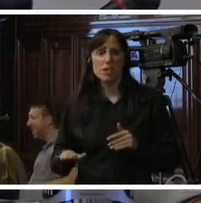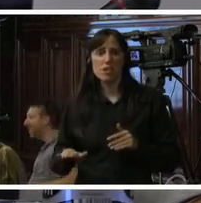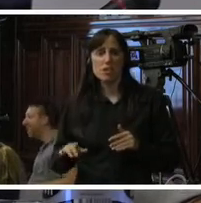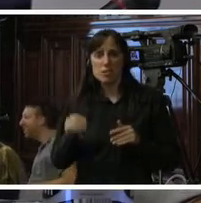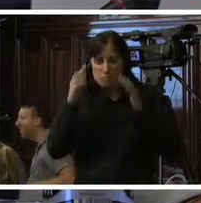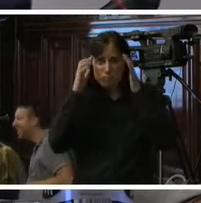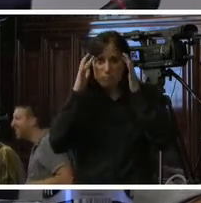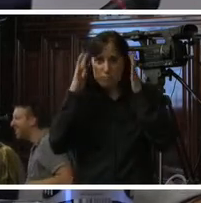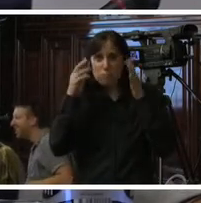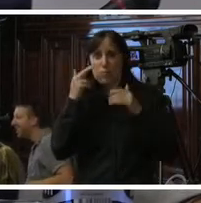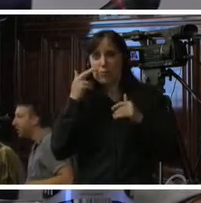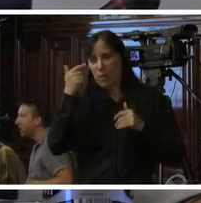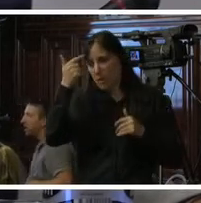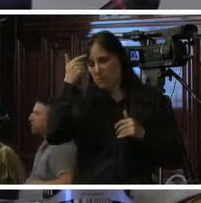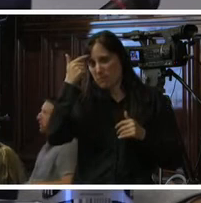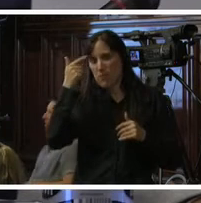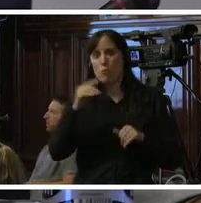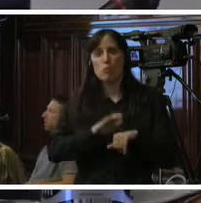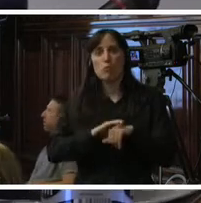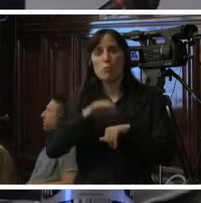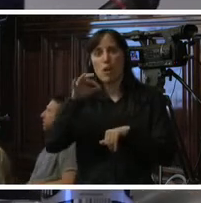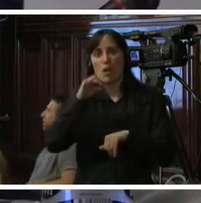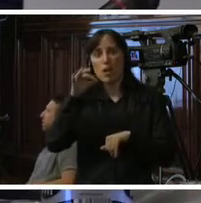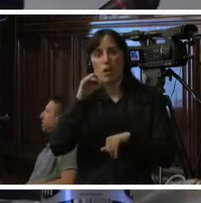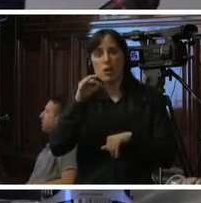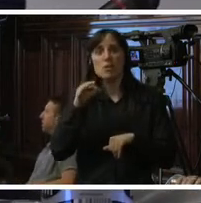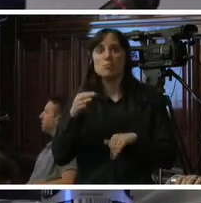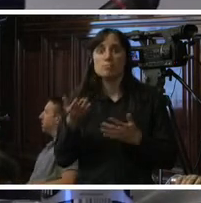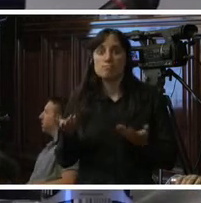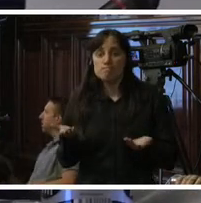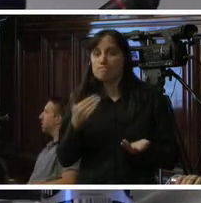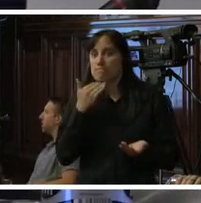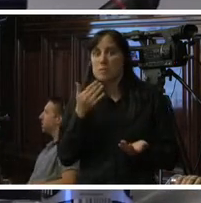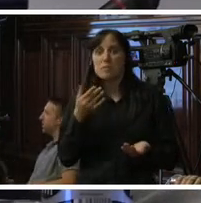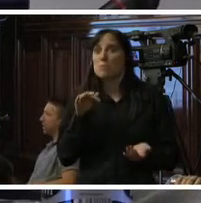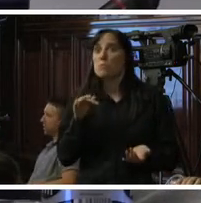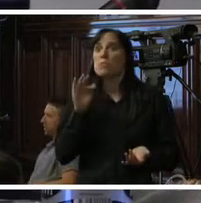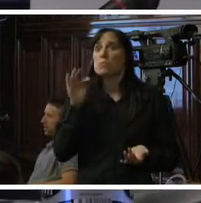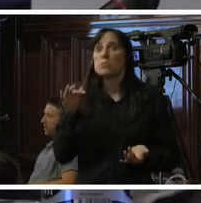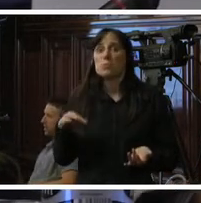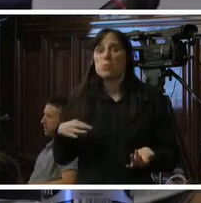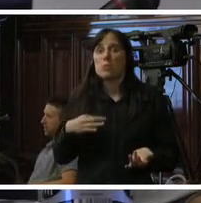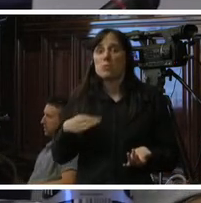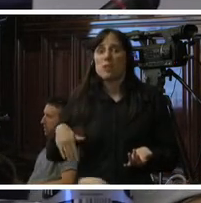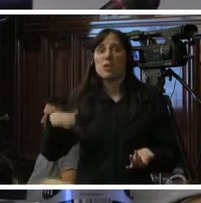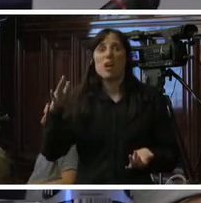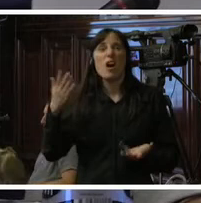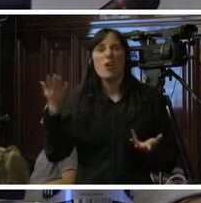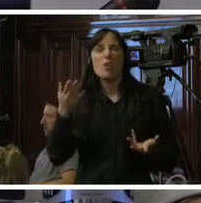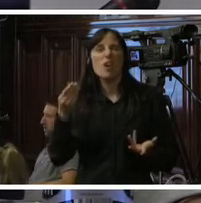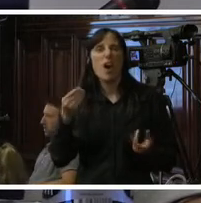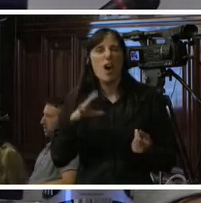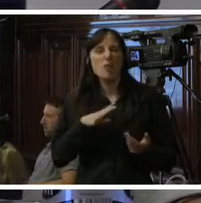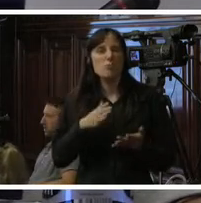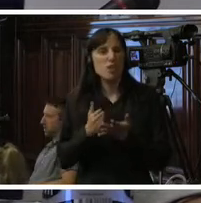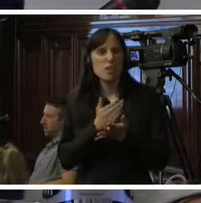microcefalia. La verdad que en este problema de bullying tan terrible como el que nosotros